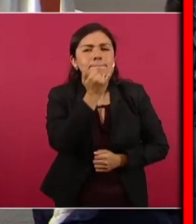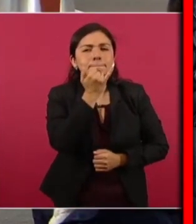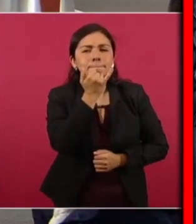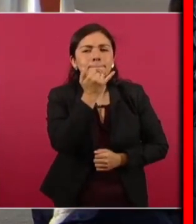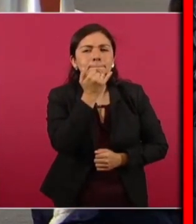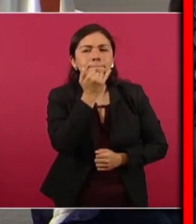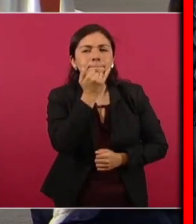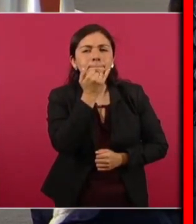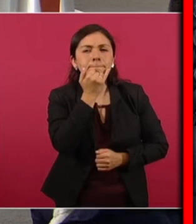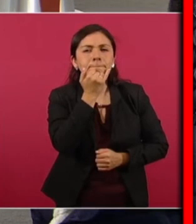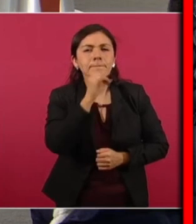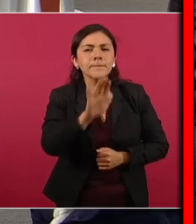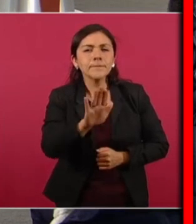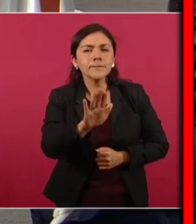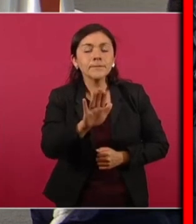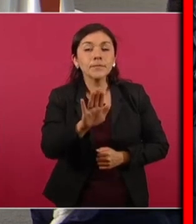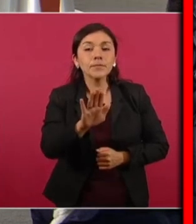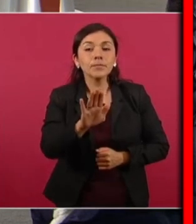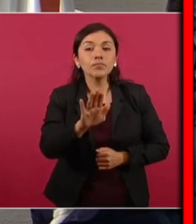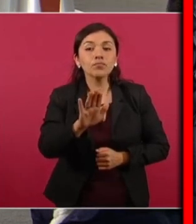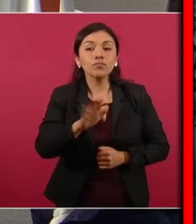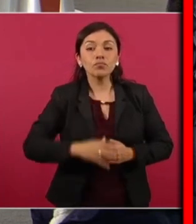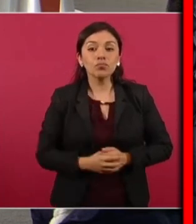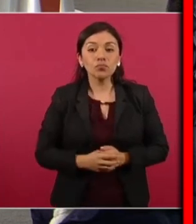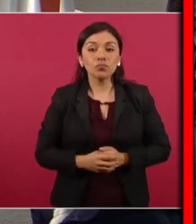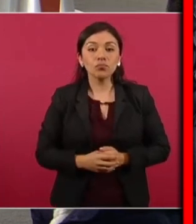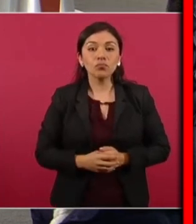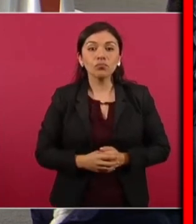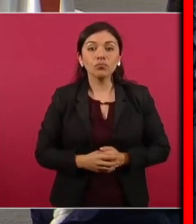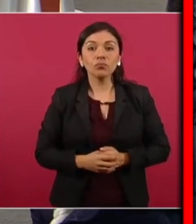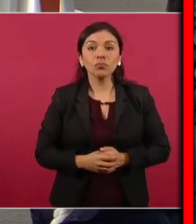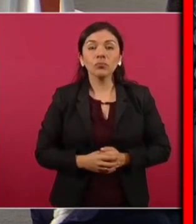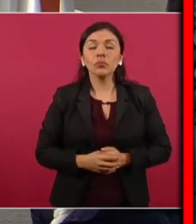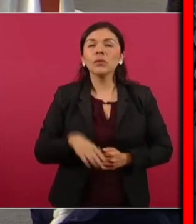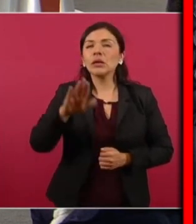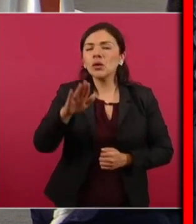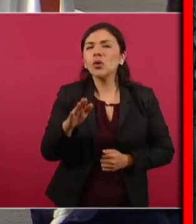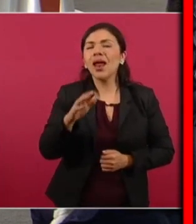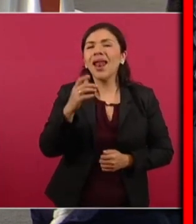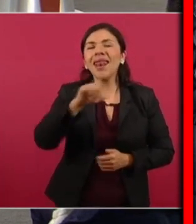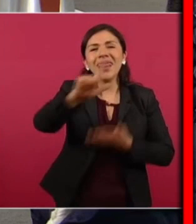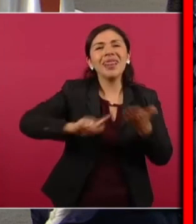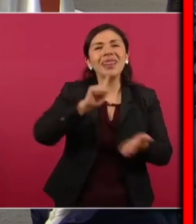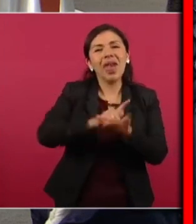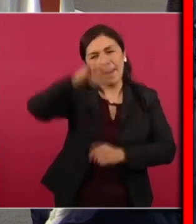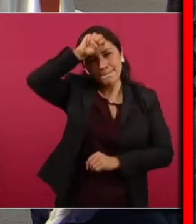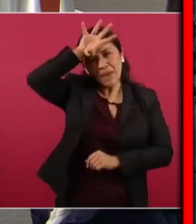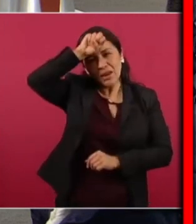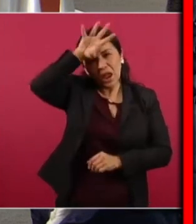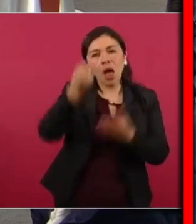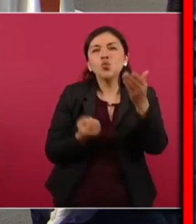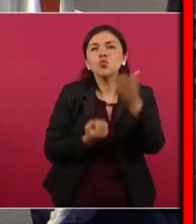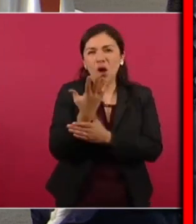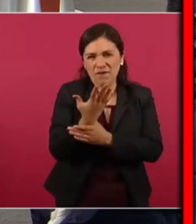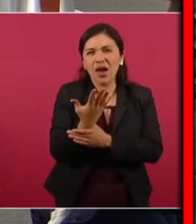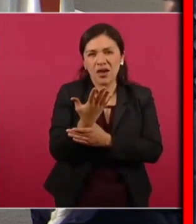para nueva ley de minera si la